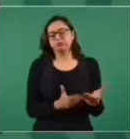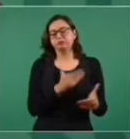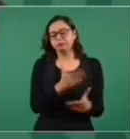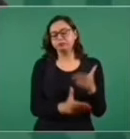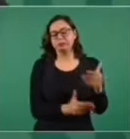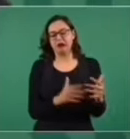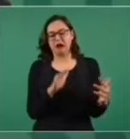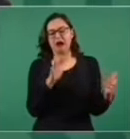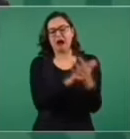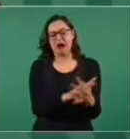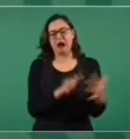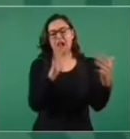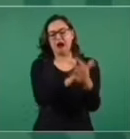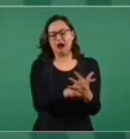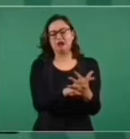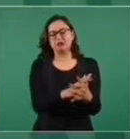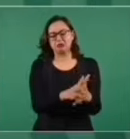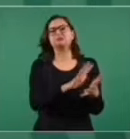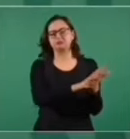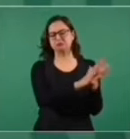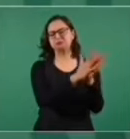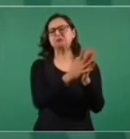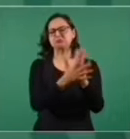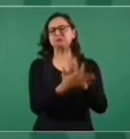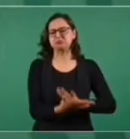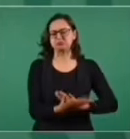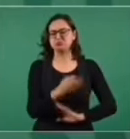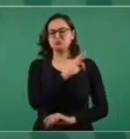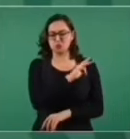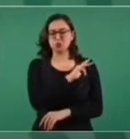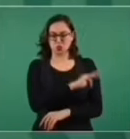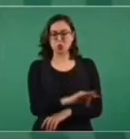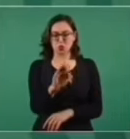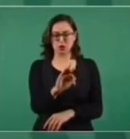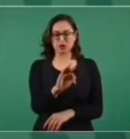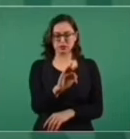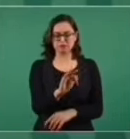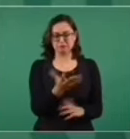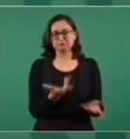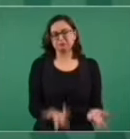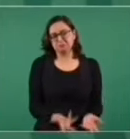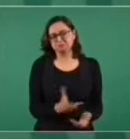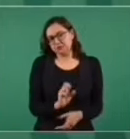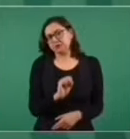transformación por la vía armada. Bueno, sí, es un avance,